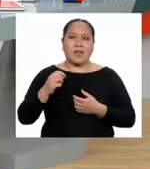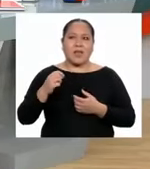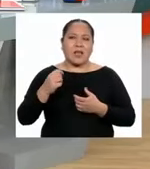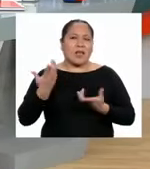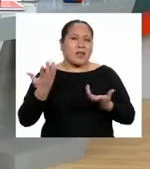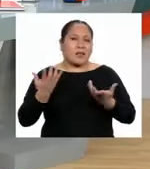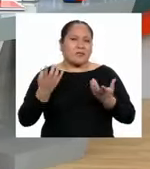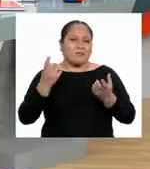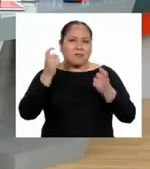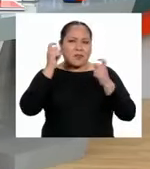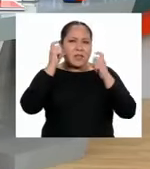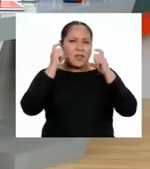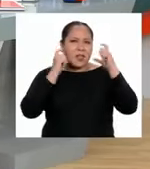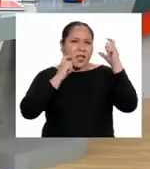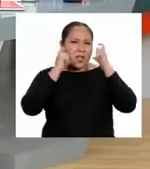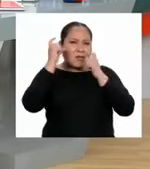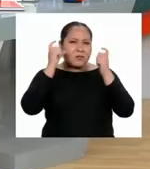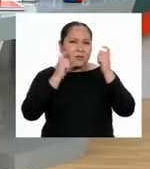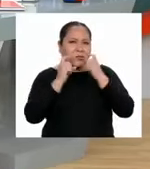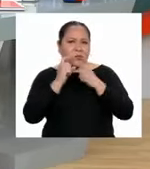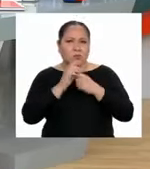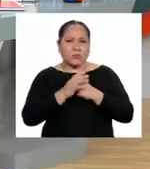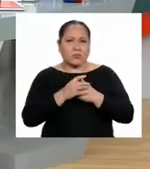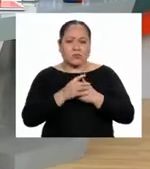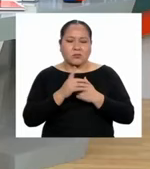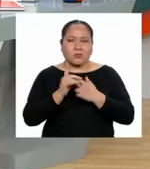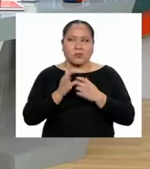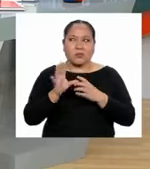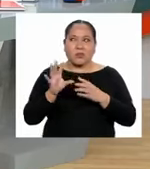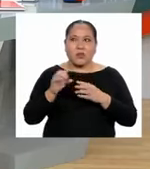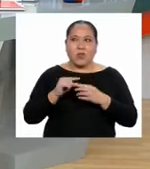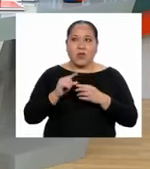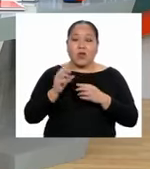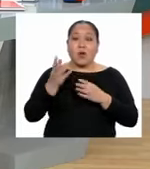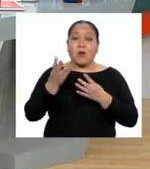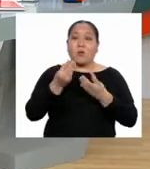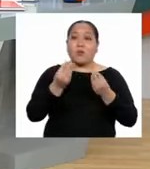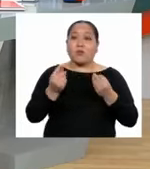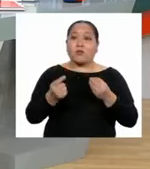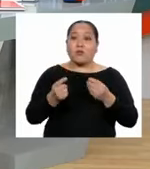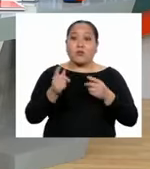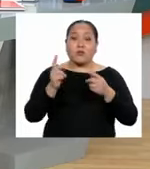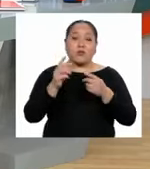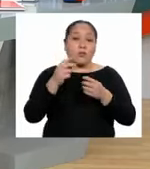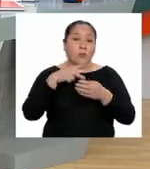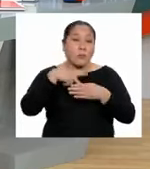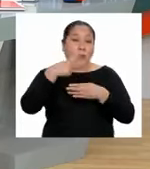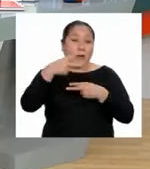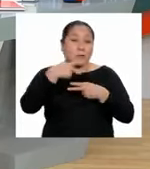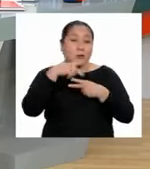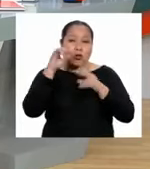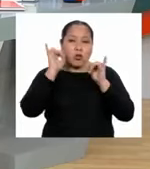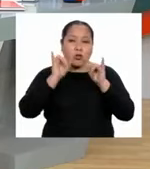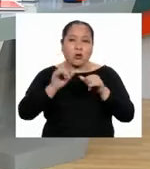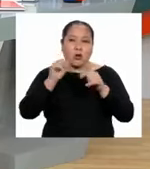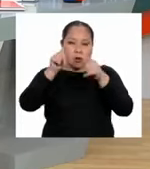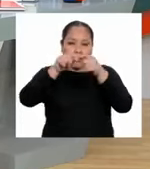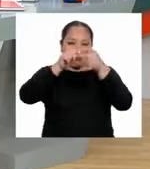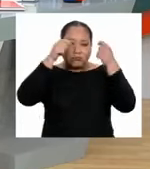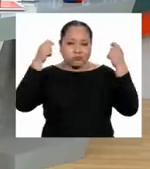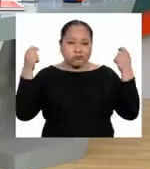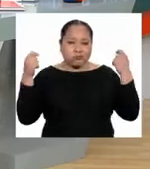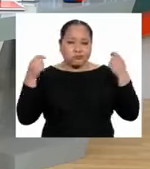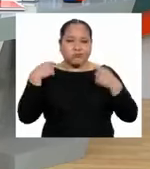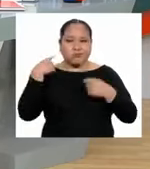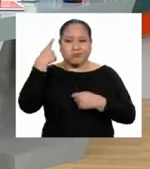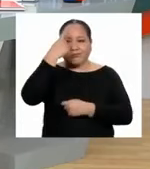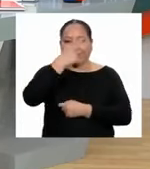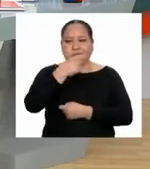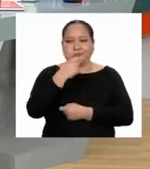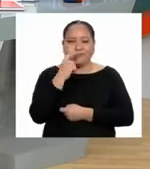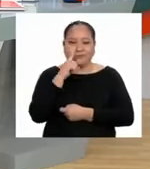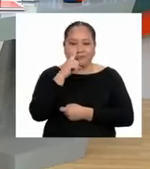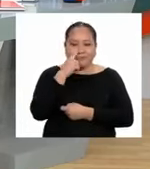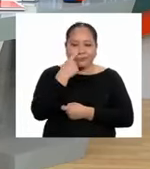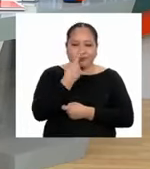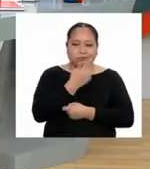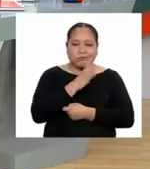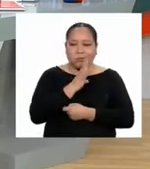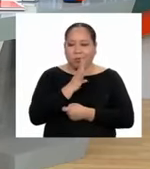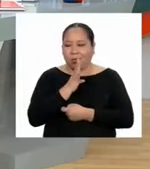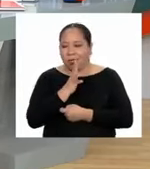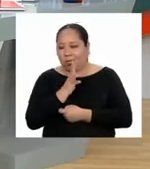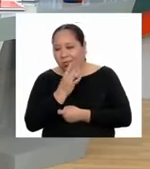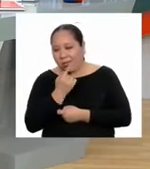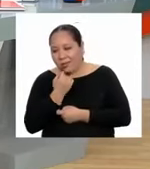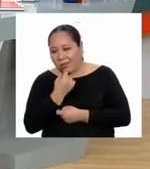desprevenido. Muchos vecinos no se quedaron en sus ventanas a mirarlos hasta el final. Otros tenían gestos aburridos y hablaban por lo